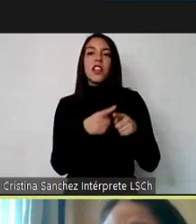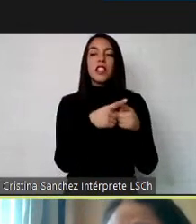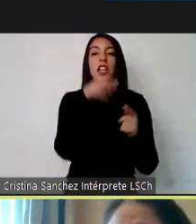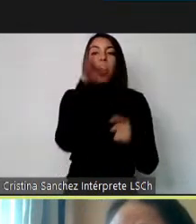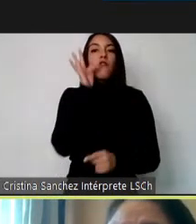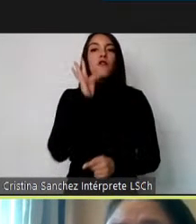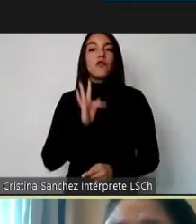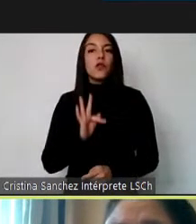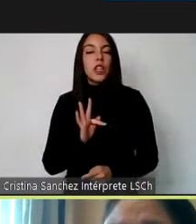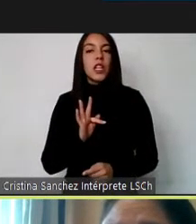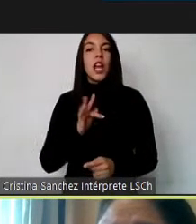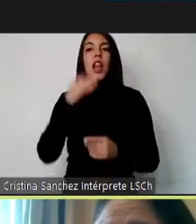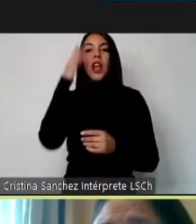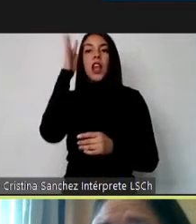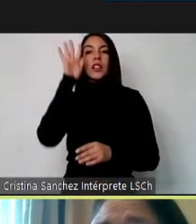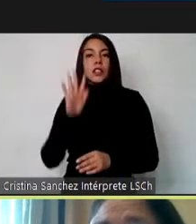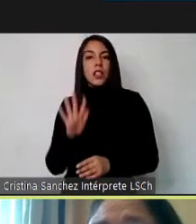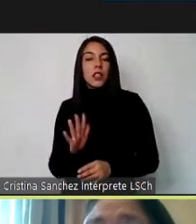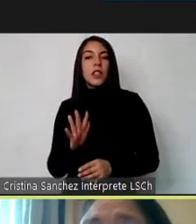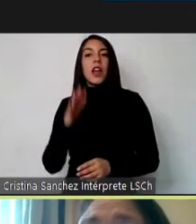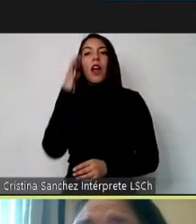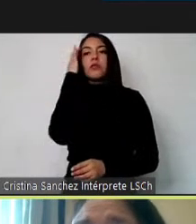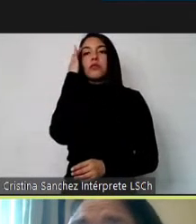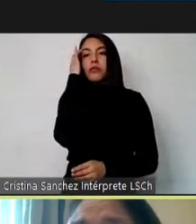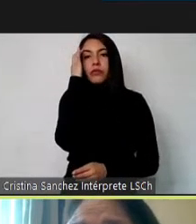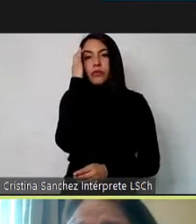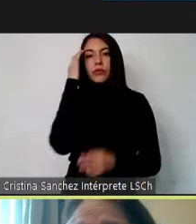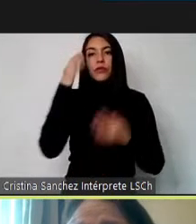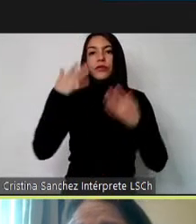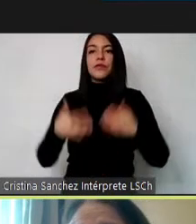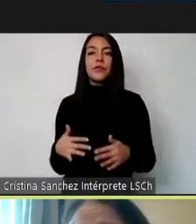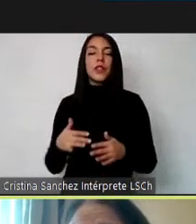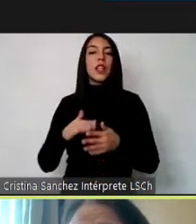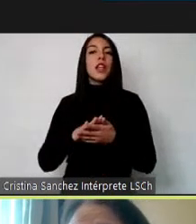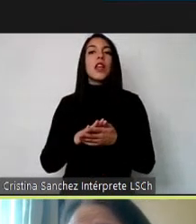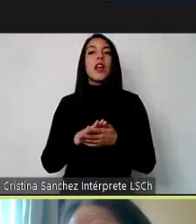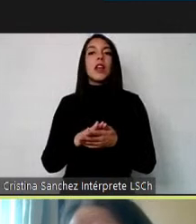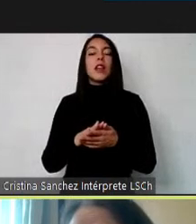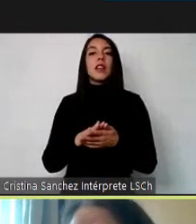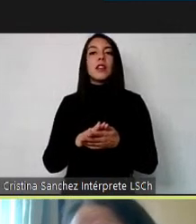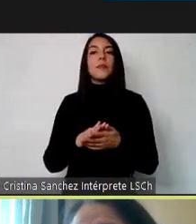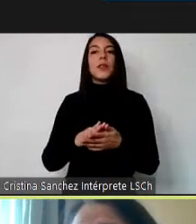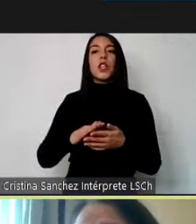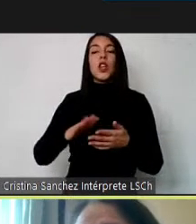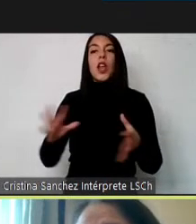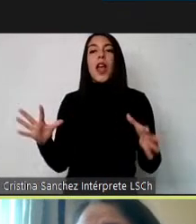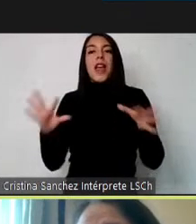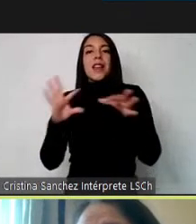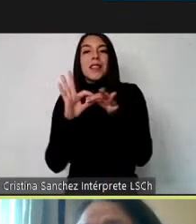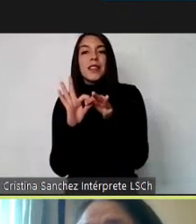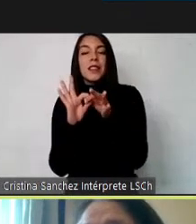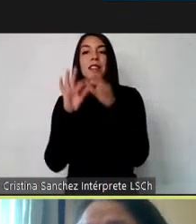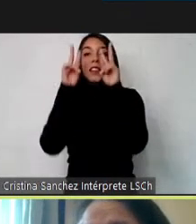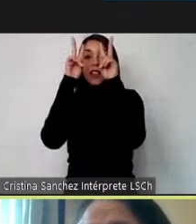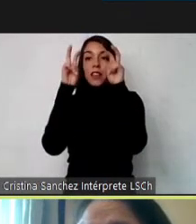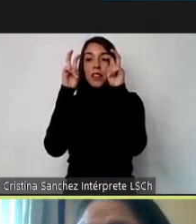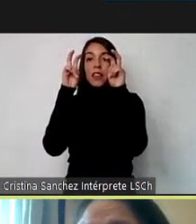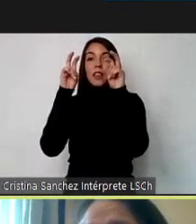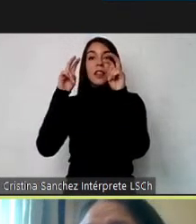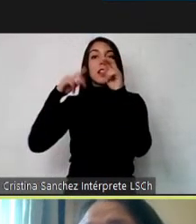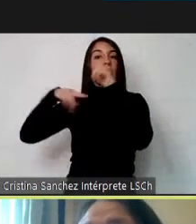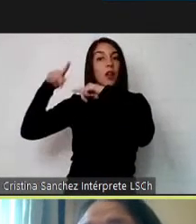sensorial, física, psíquica, y su interrelación con este contexto histórico que no